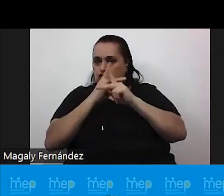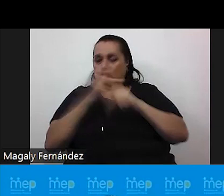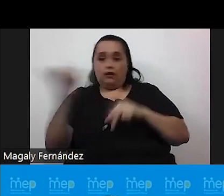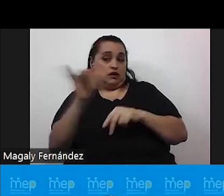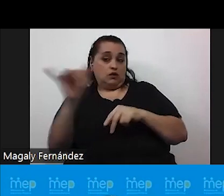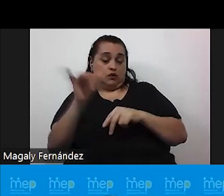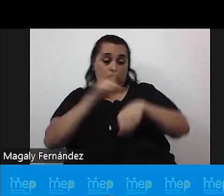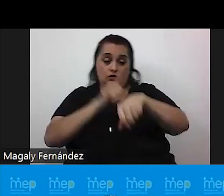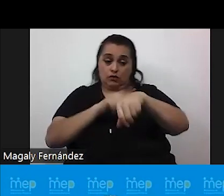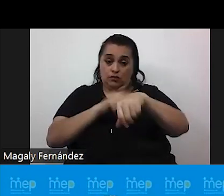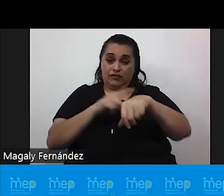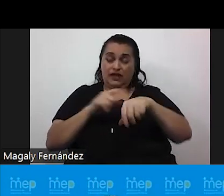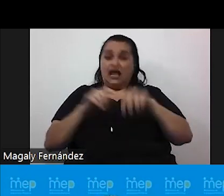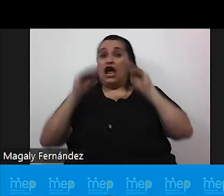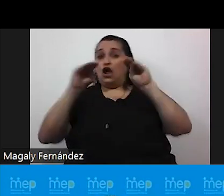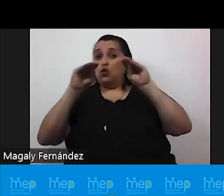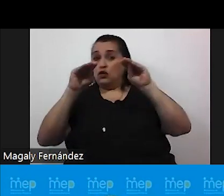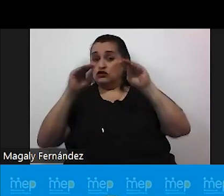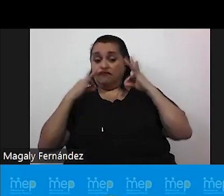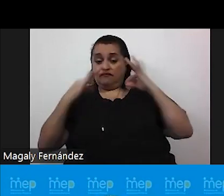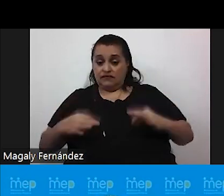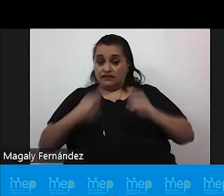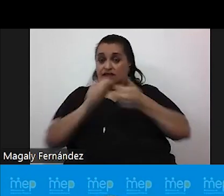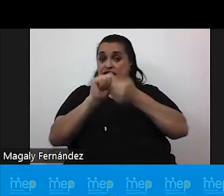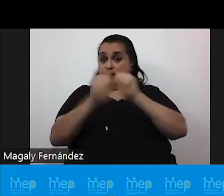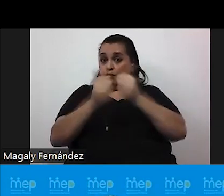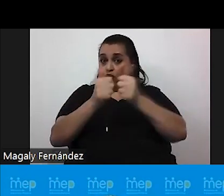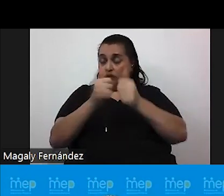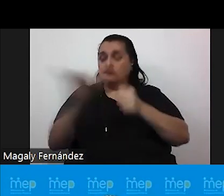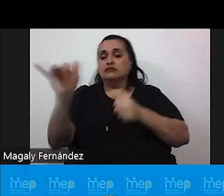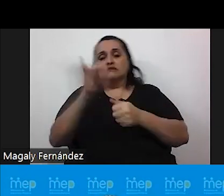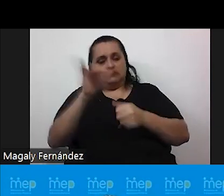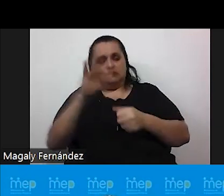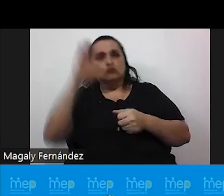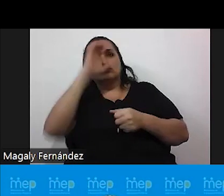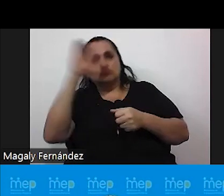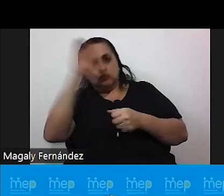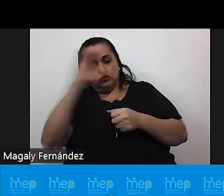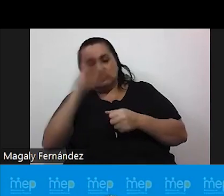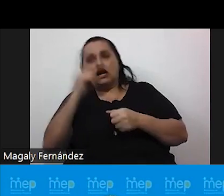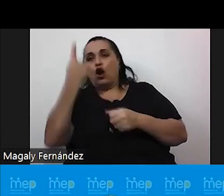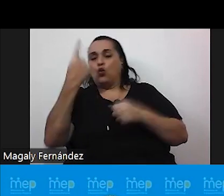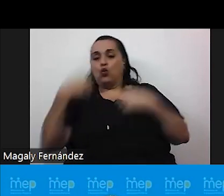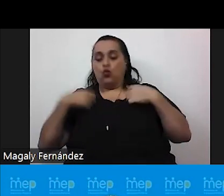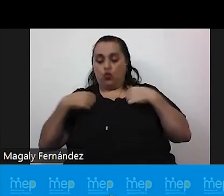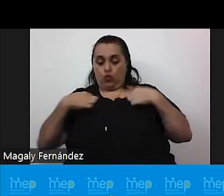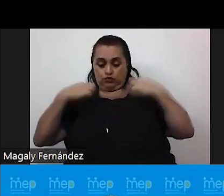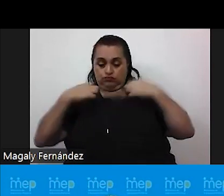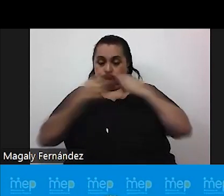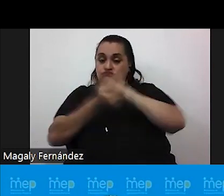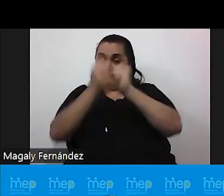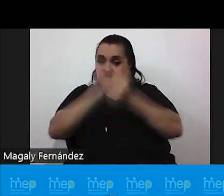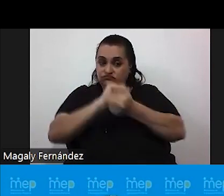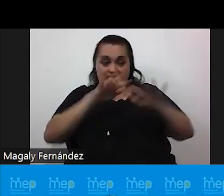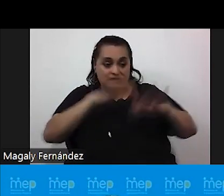la educación física y el deporte también buscar un camerino o algún espacio para que las